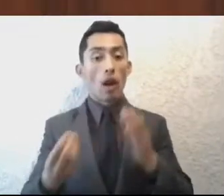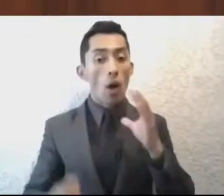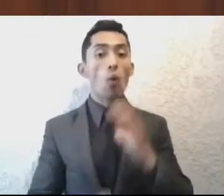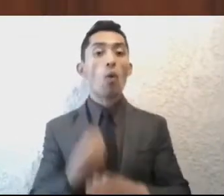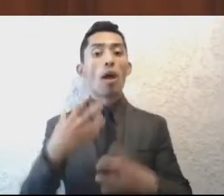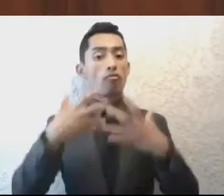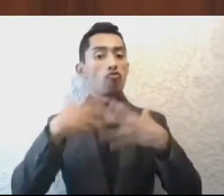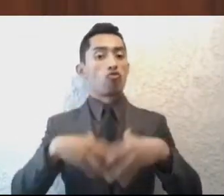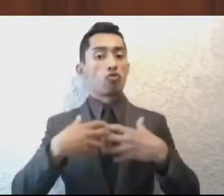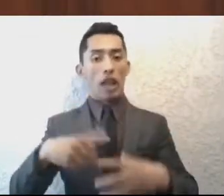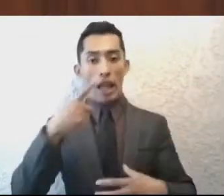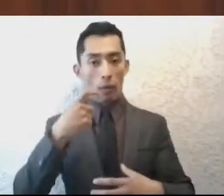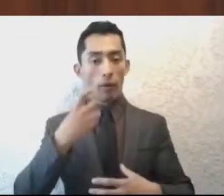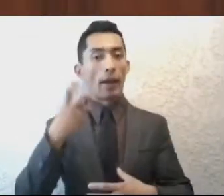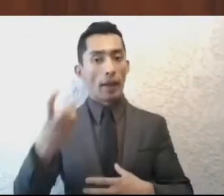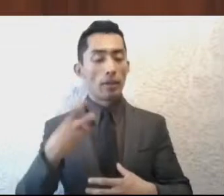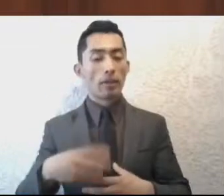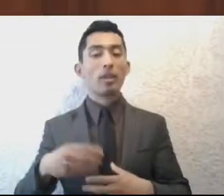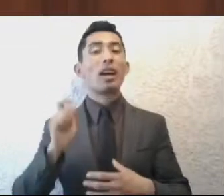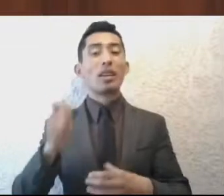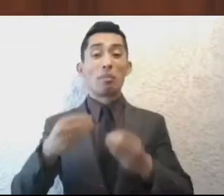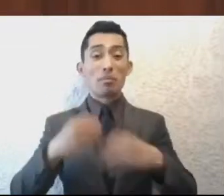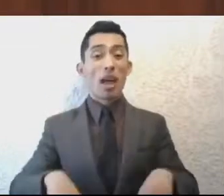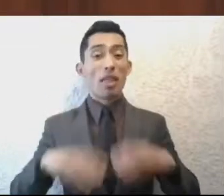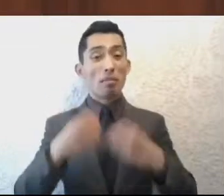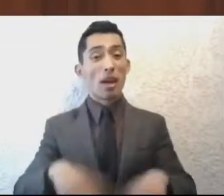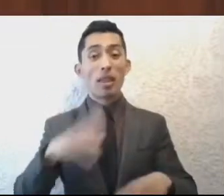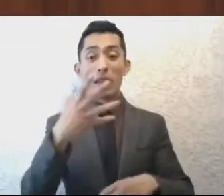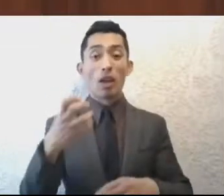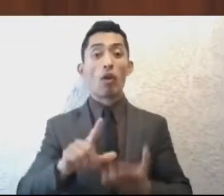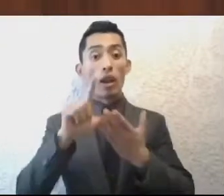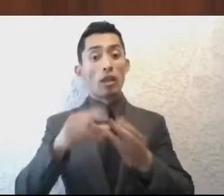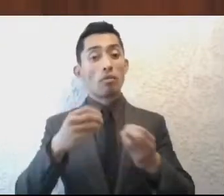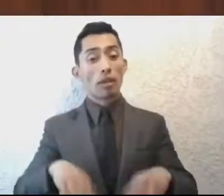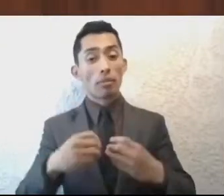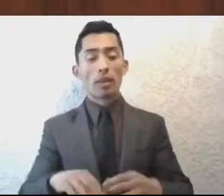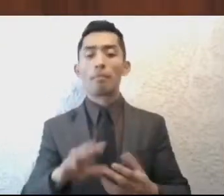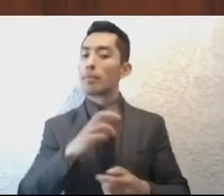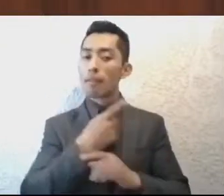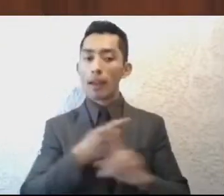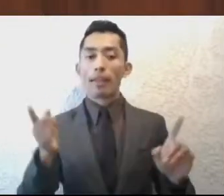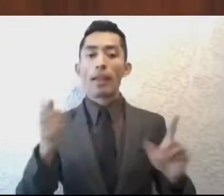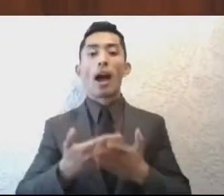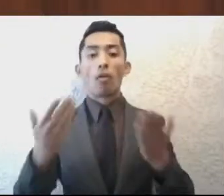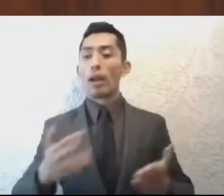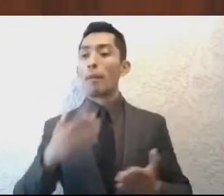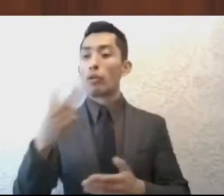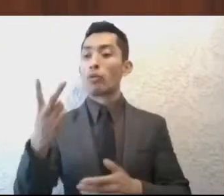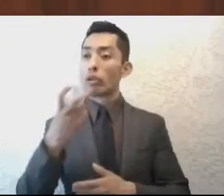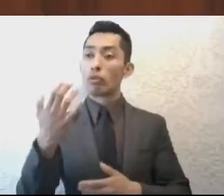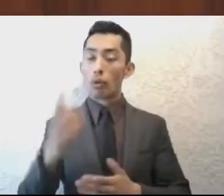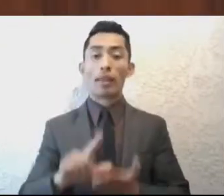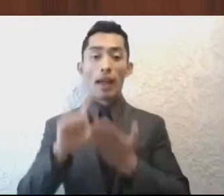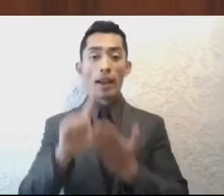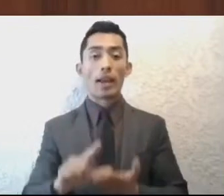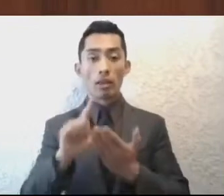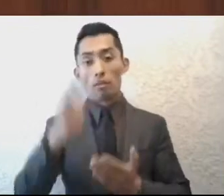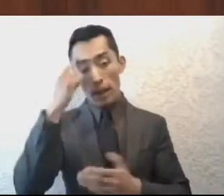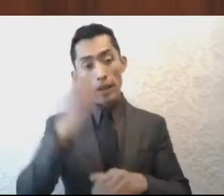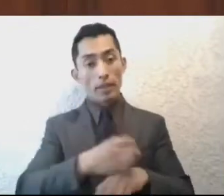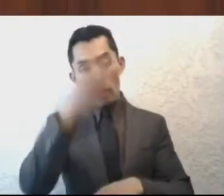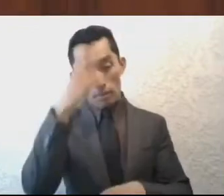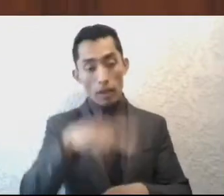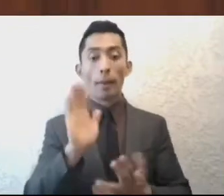a tener, en lugar de desperdiciar ese excedente de 500 litros, vamos a distribuir el agua 250 litros para el Estado y 250